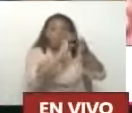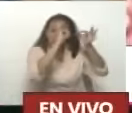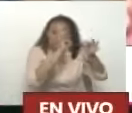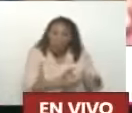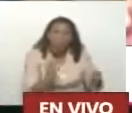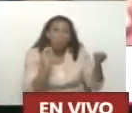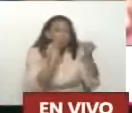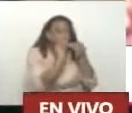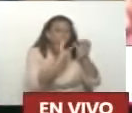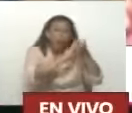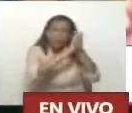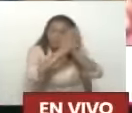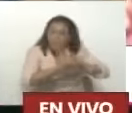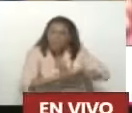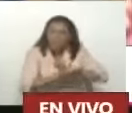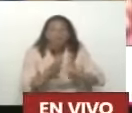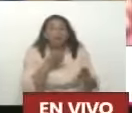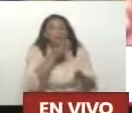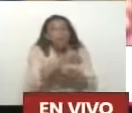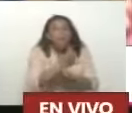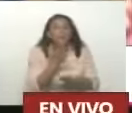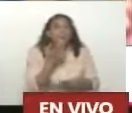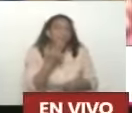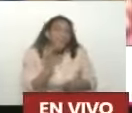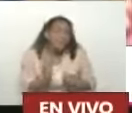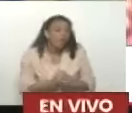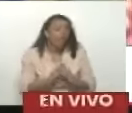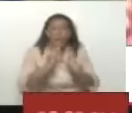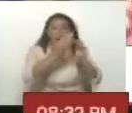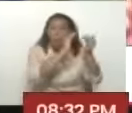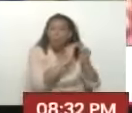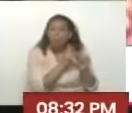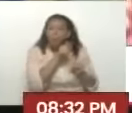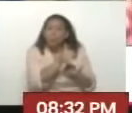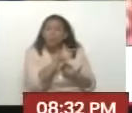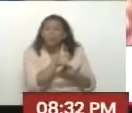% culminados Y nos fuimos Por ejemplo La comuna